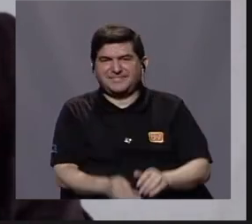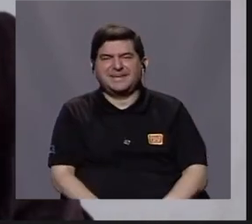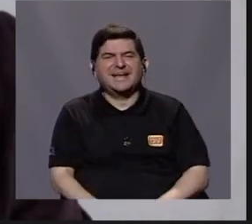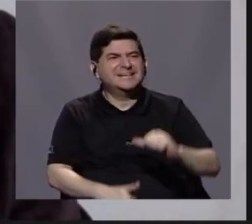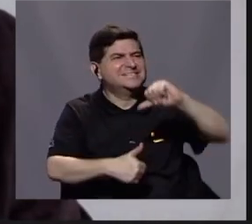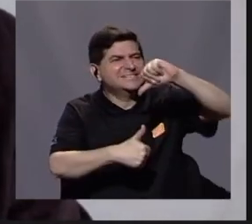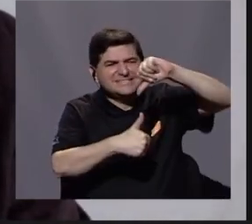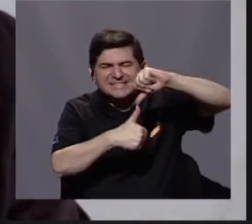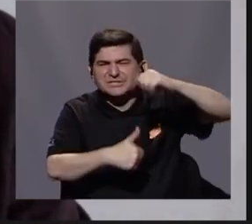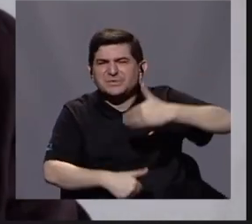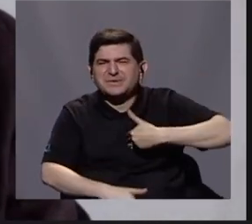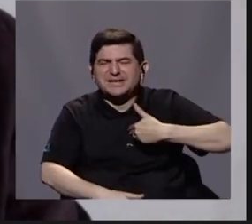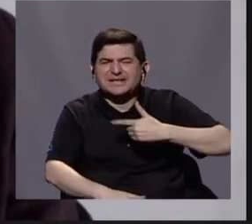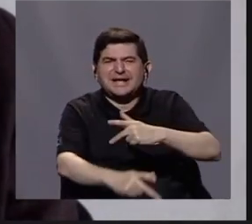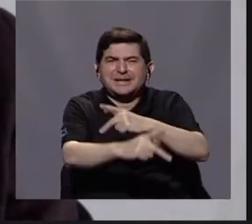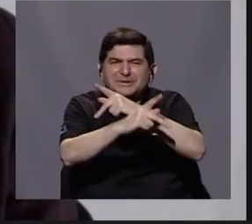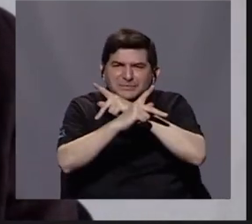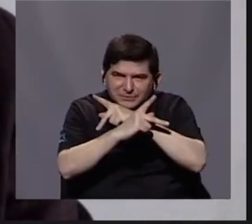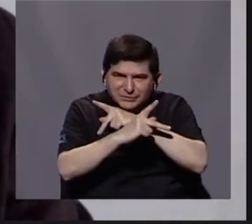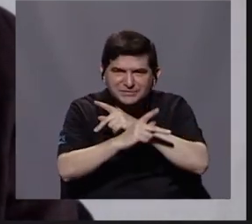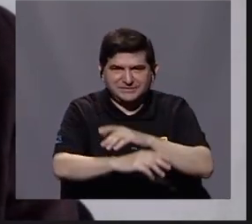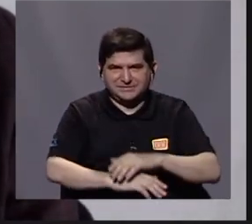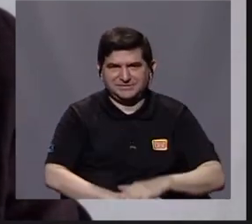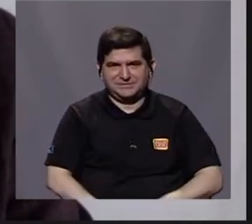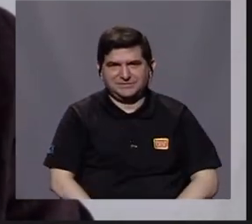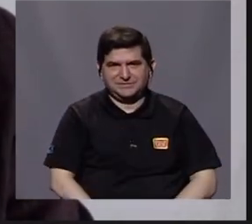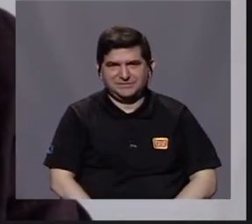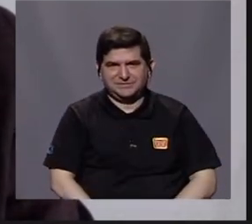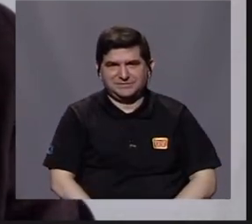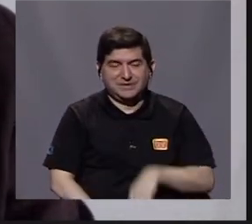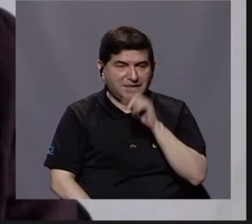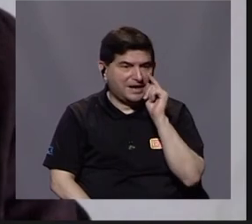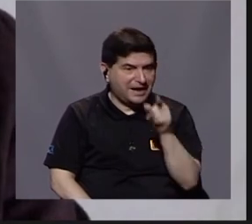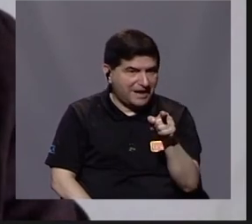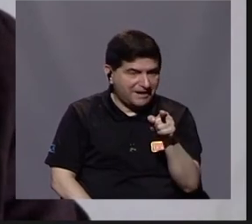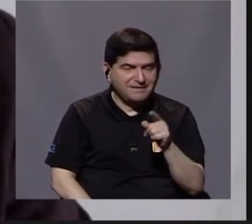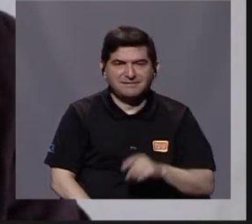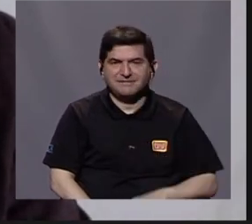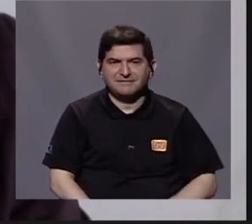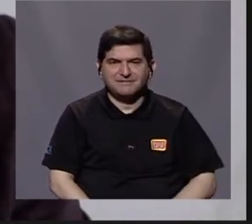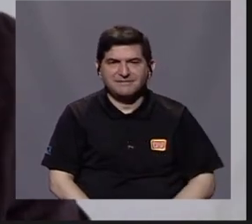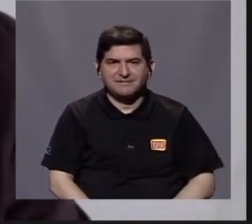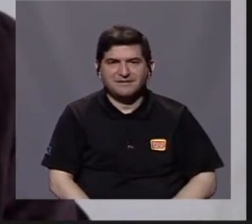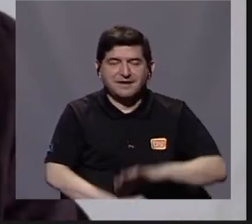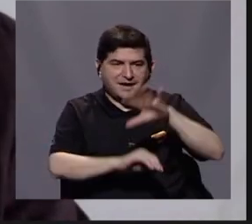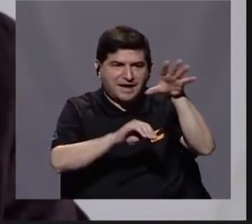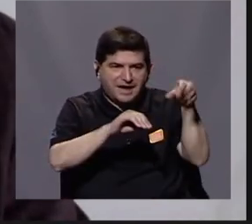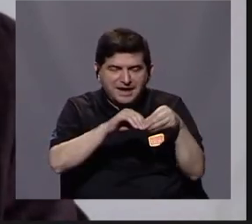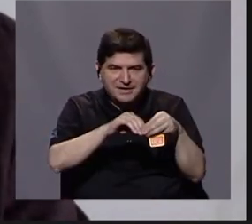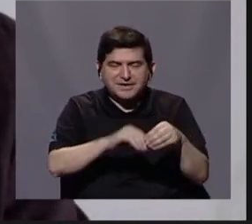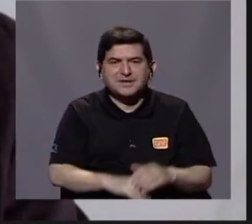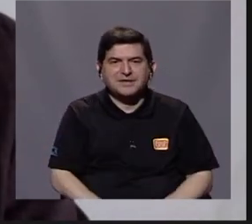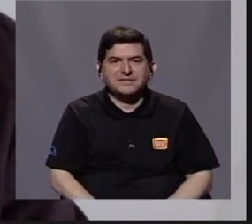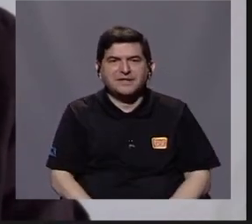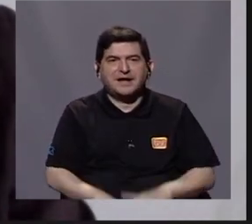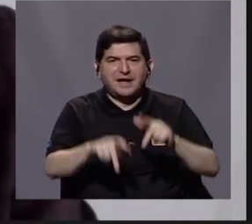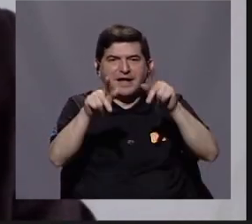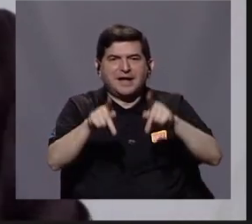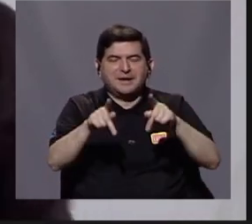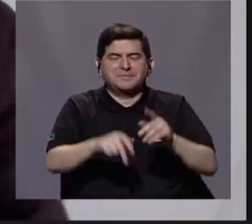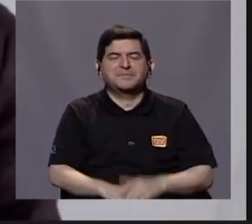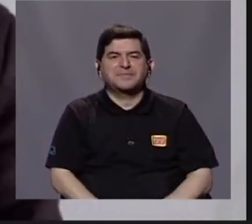Centroamérica obtiene refugio, suman a los boricuas, que son finalmente